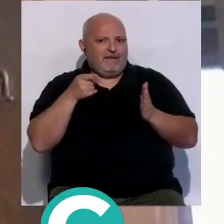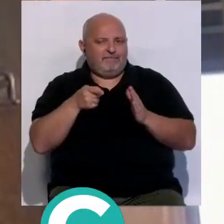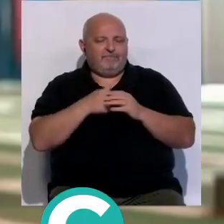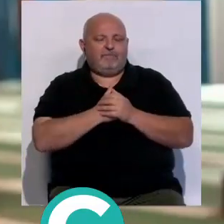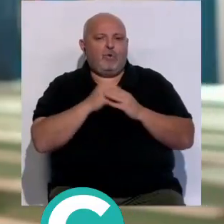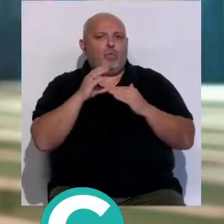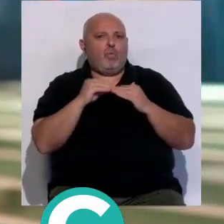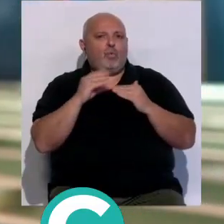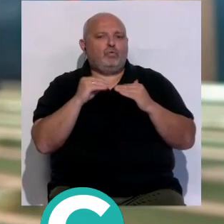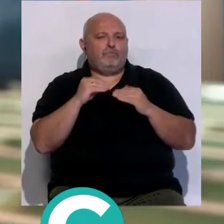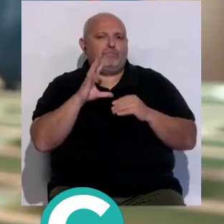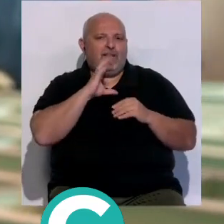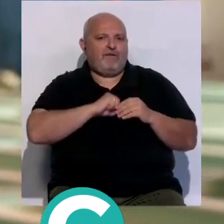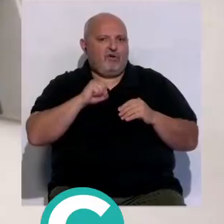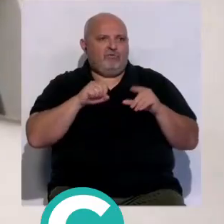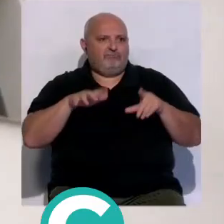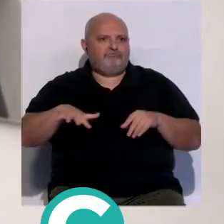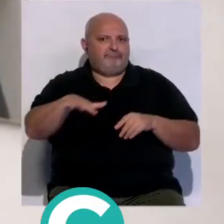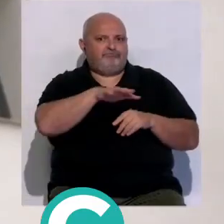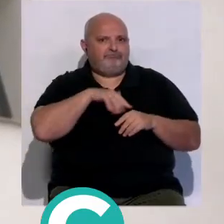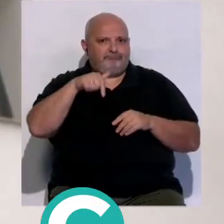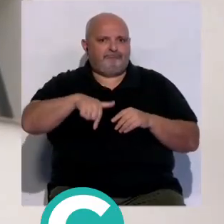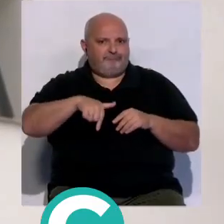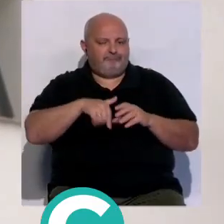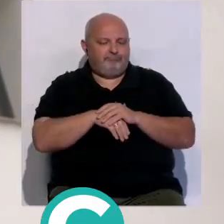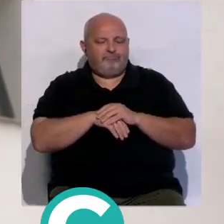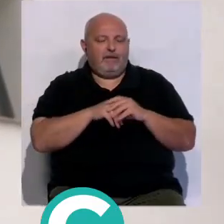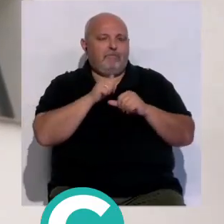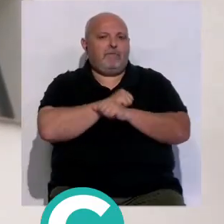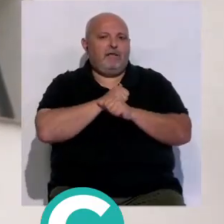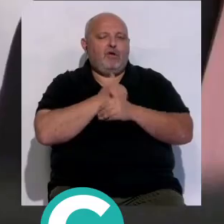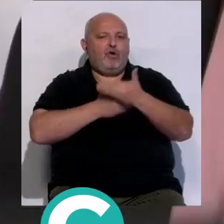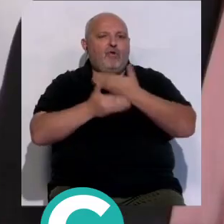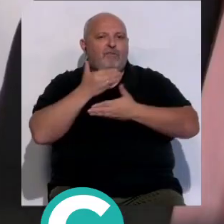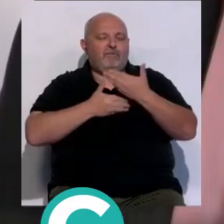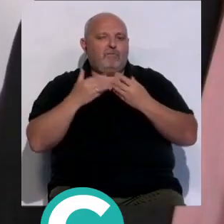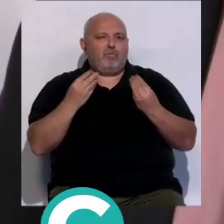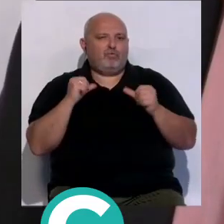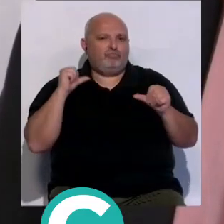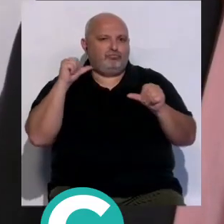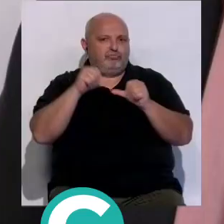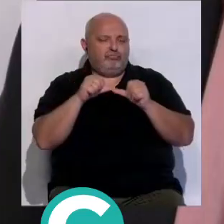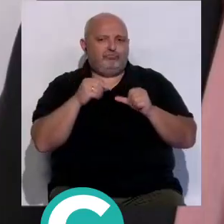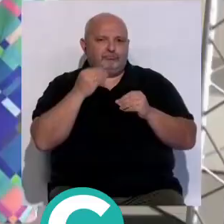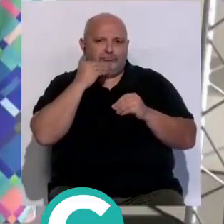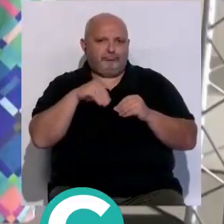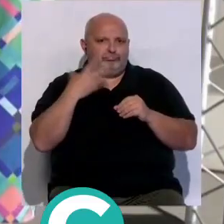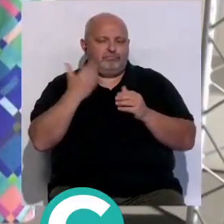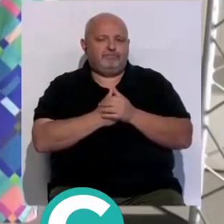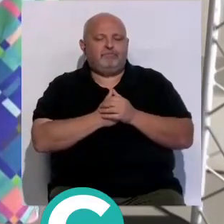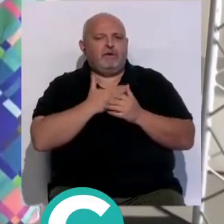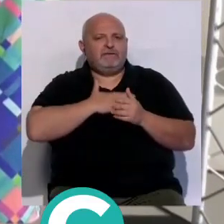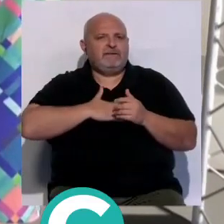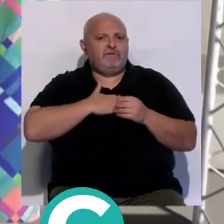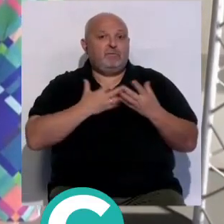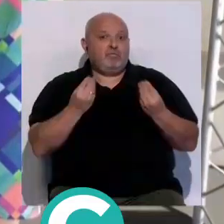utilizando estas magníficas instalaciones en lo que esperamos que sea una colaboración de mucho tiempo y muy fructífera. Estamos muy